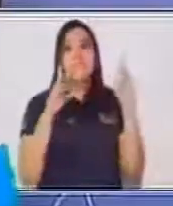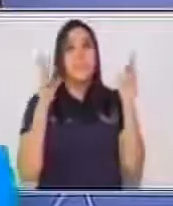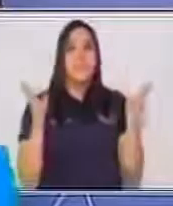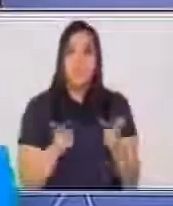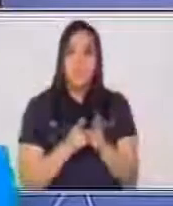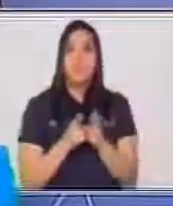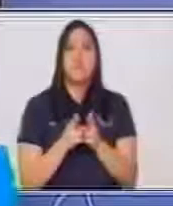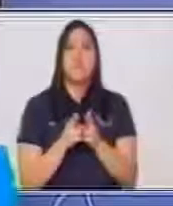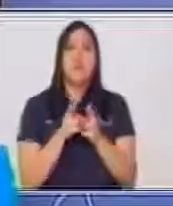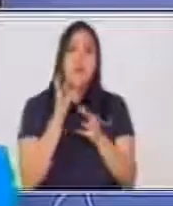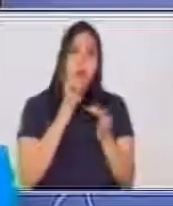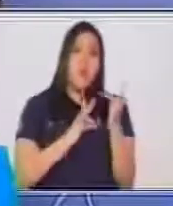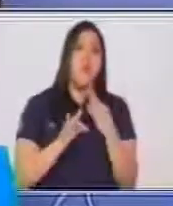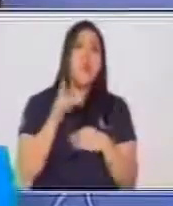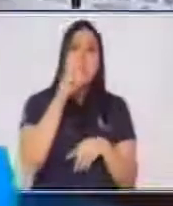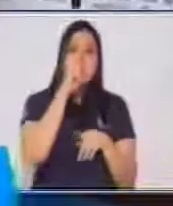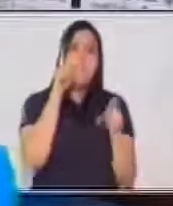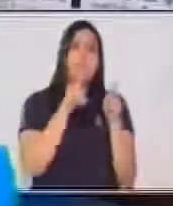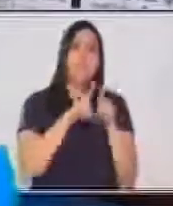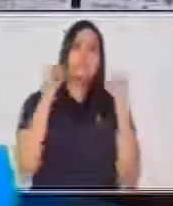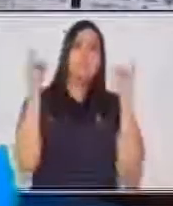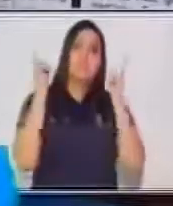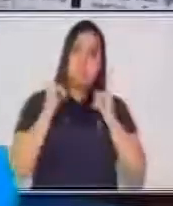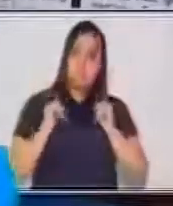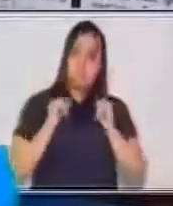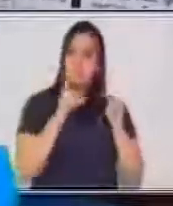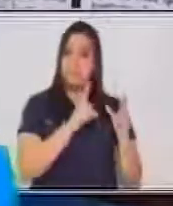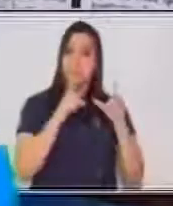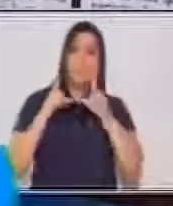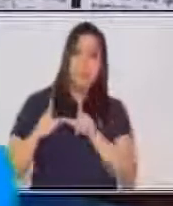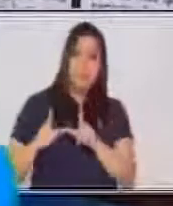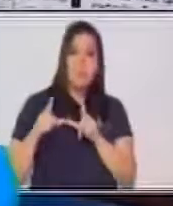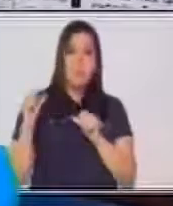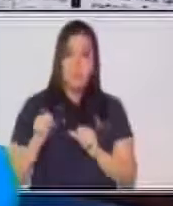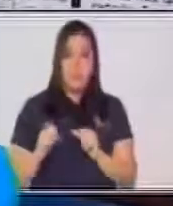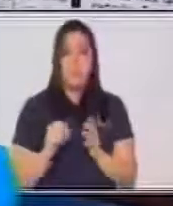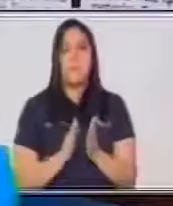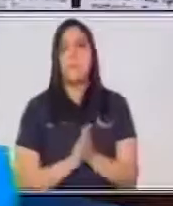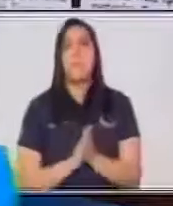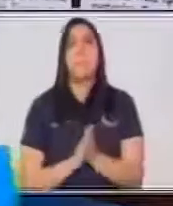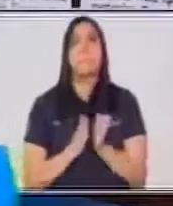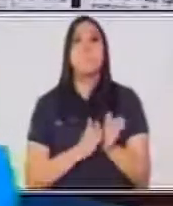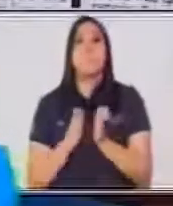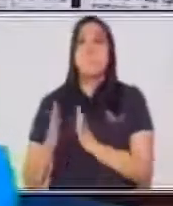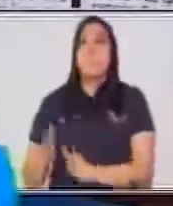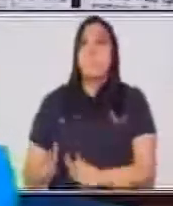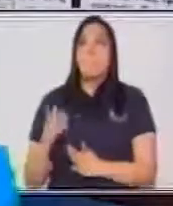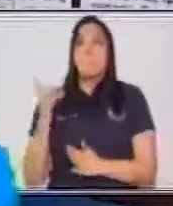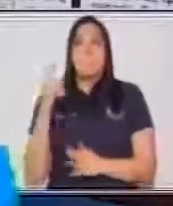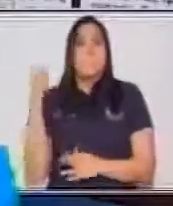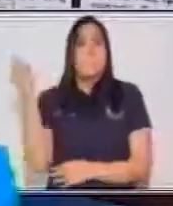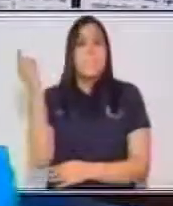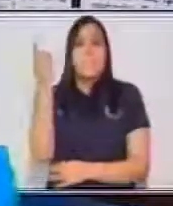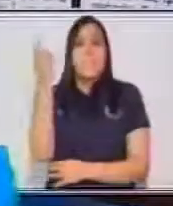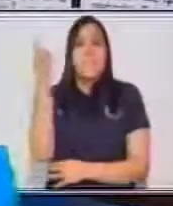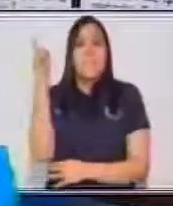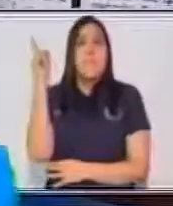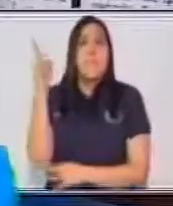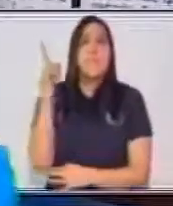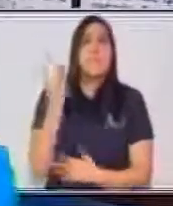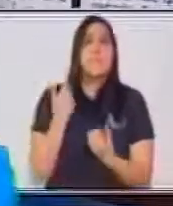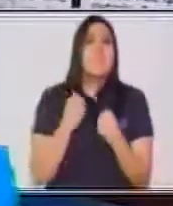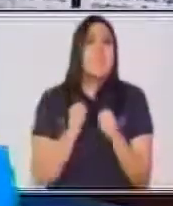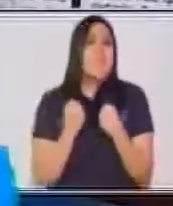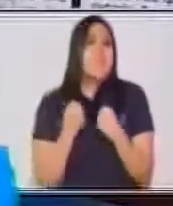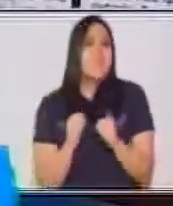dar a conocer. Claves para elaborar un trifoliar. Primero, anticipa y organiza el